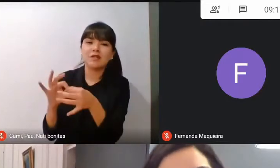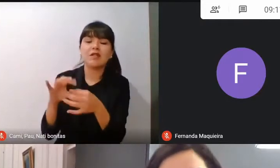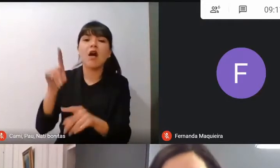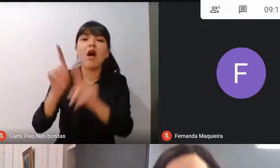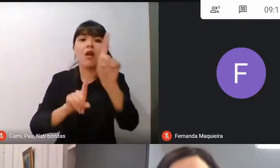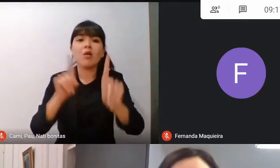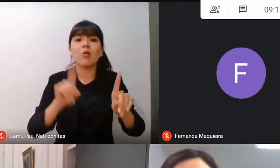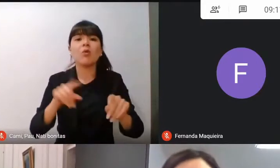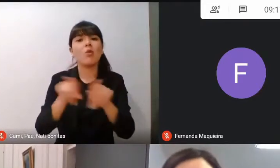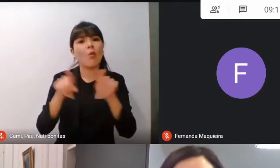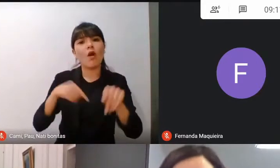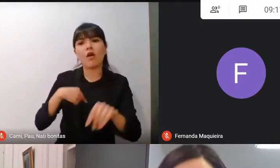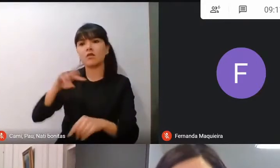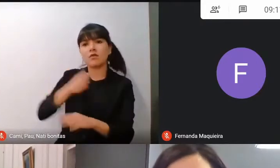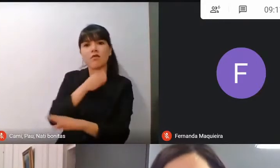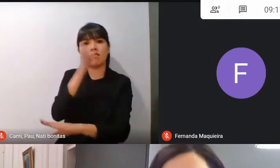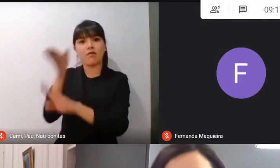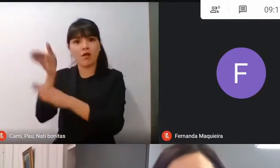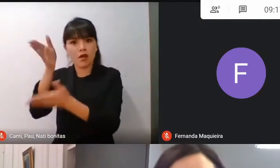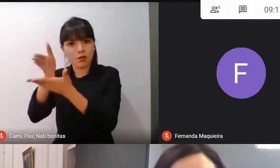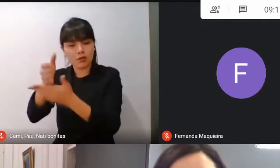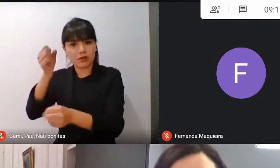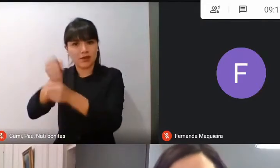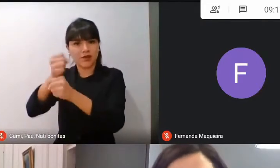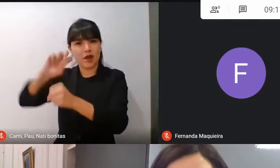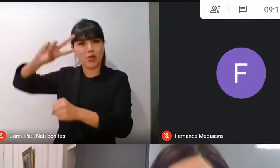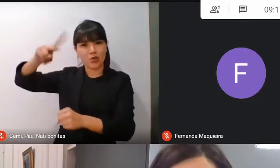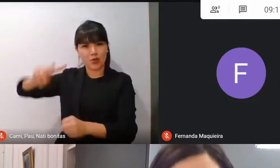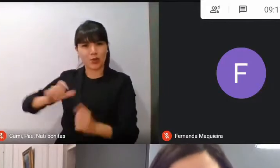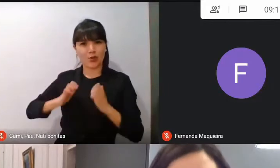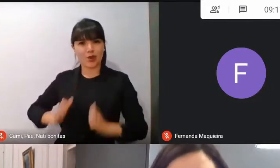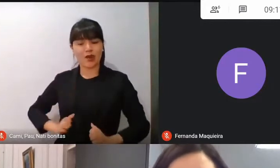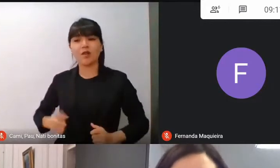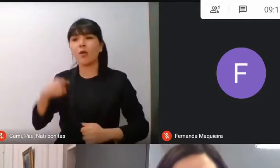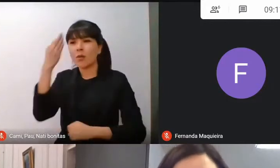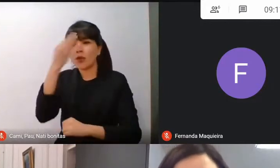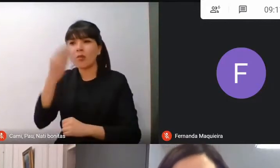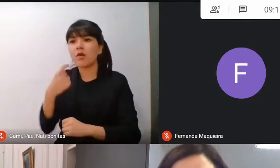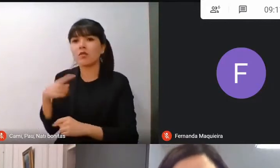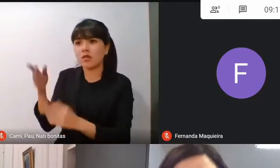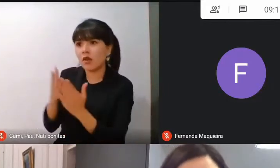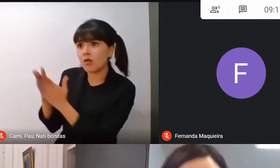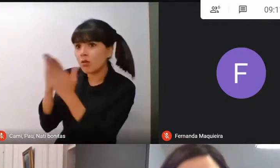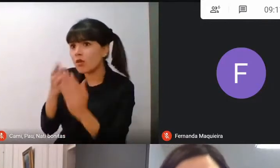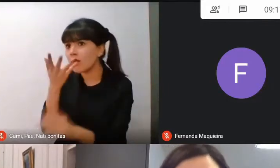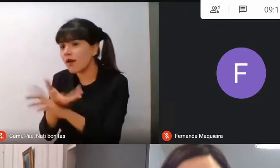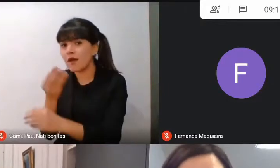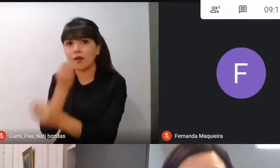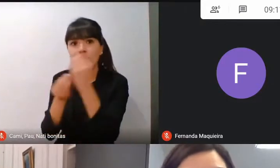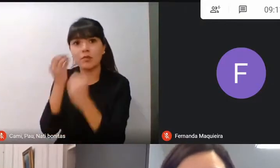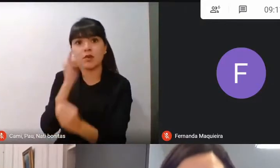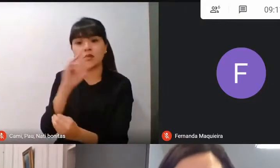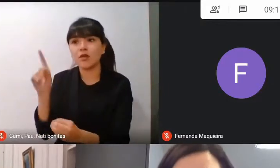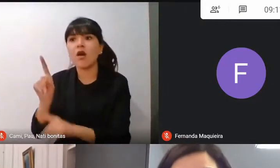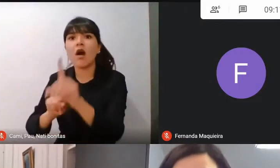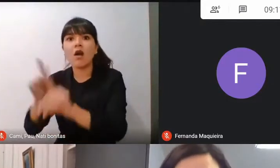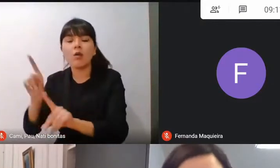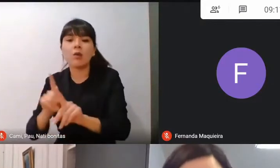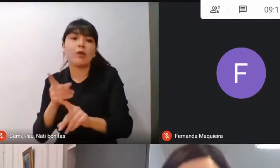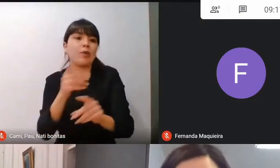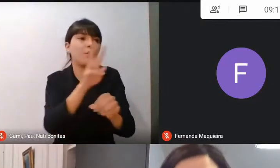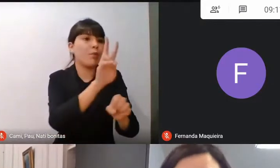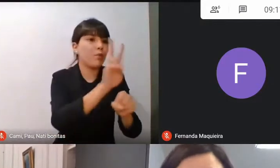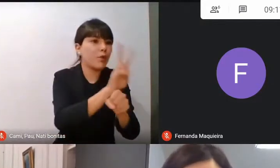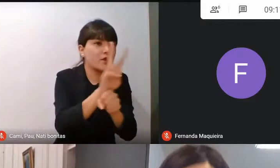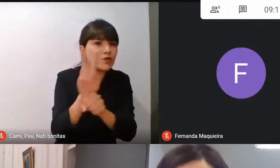éticos preocupándose de que nuestros estudiantes reciban alimentación, a todos esos profesores héroes que hacen clases con